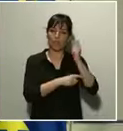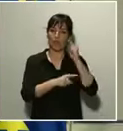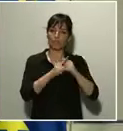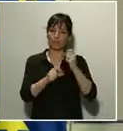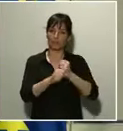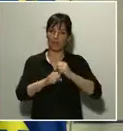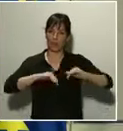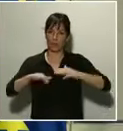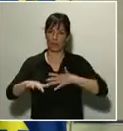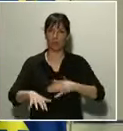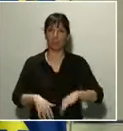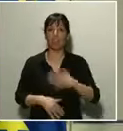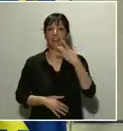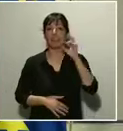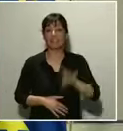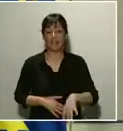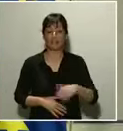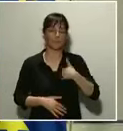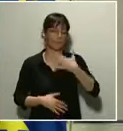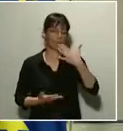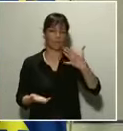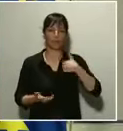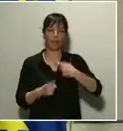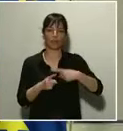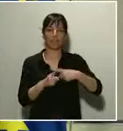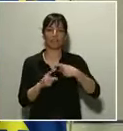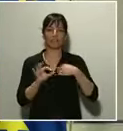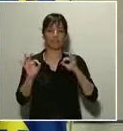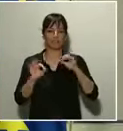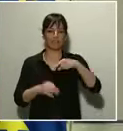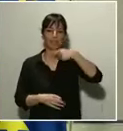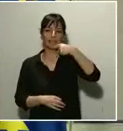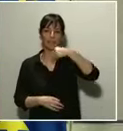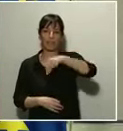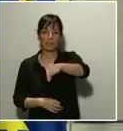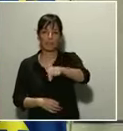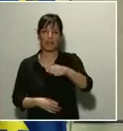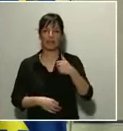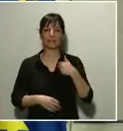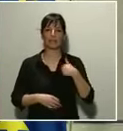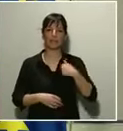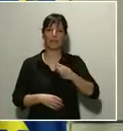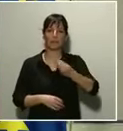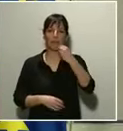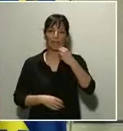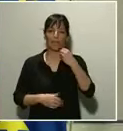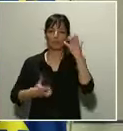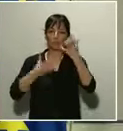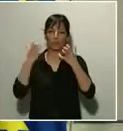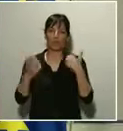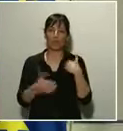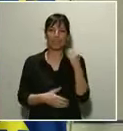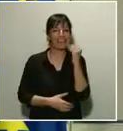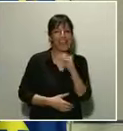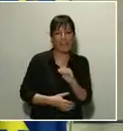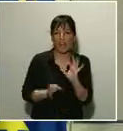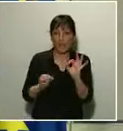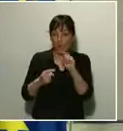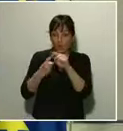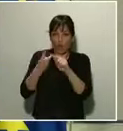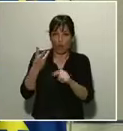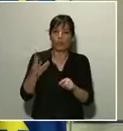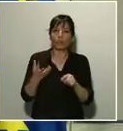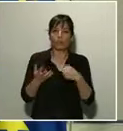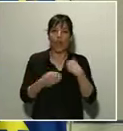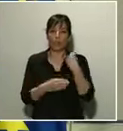refiero a semillas, productos fitosanitarios, piensos o hielo, por sólo mencionar algunos productos. Gracias